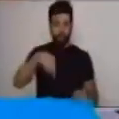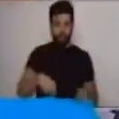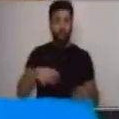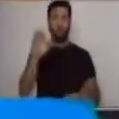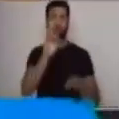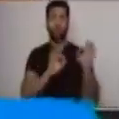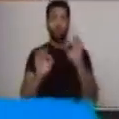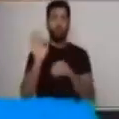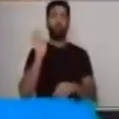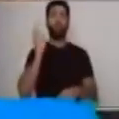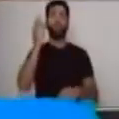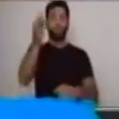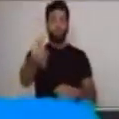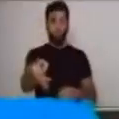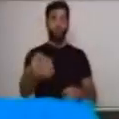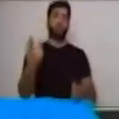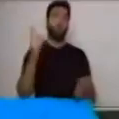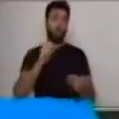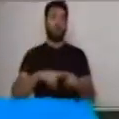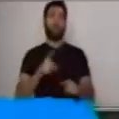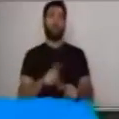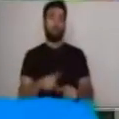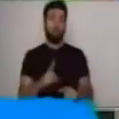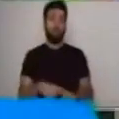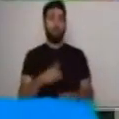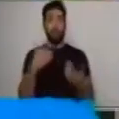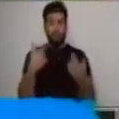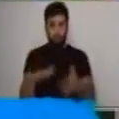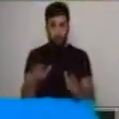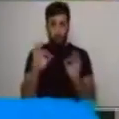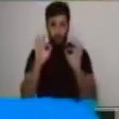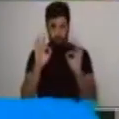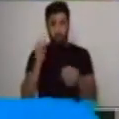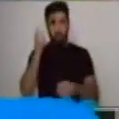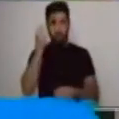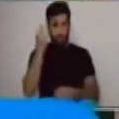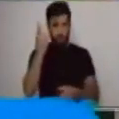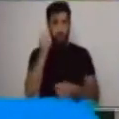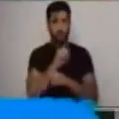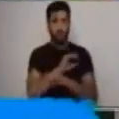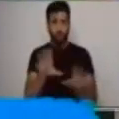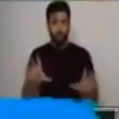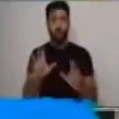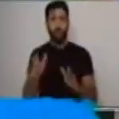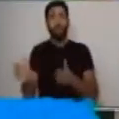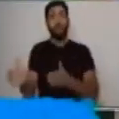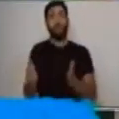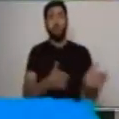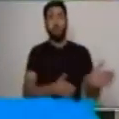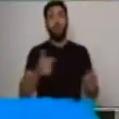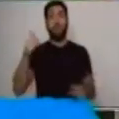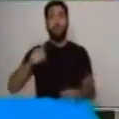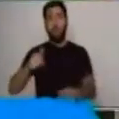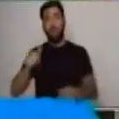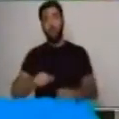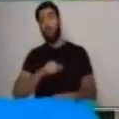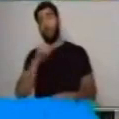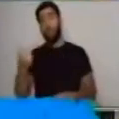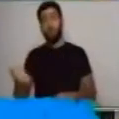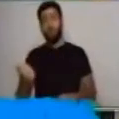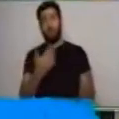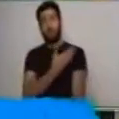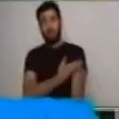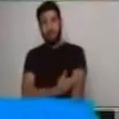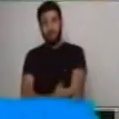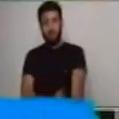Muy bien, vamos a continuar con nuestras historias y voy a quitar nuestra primera